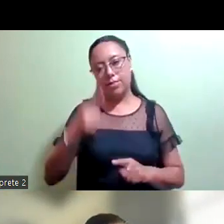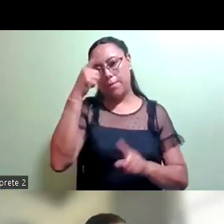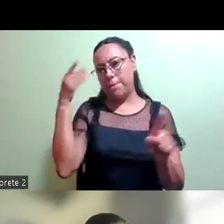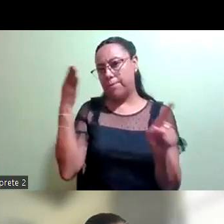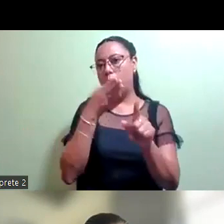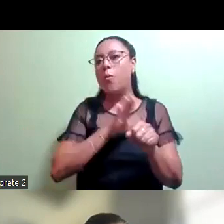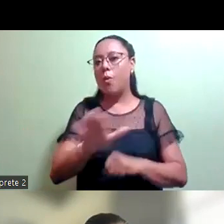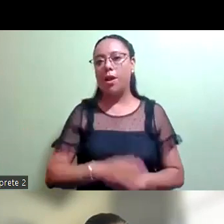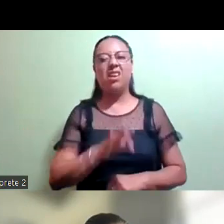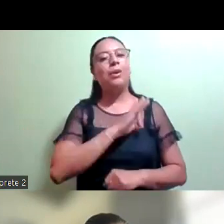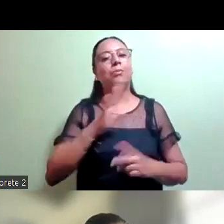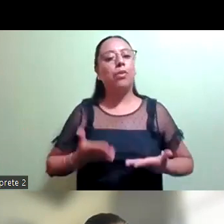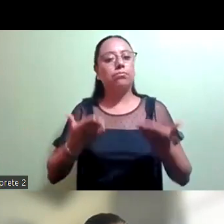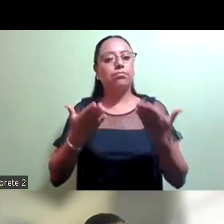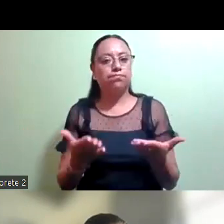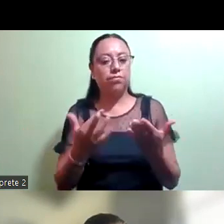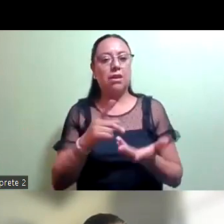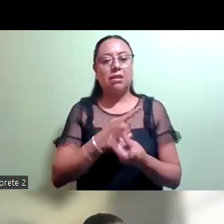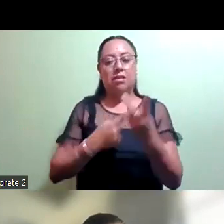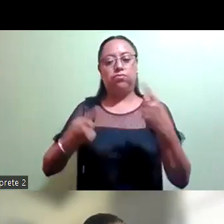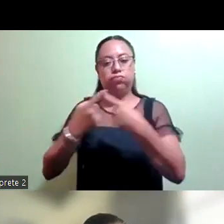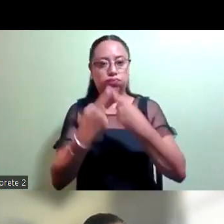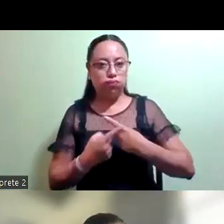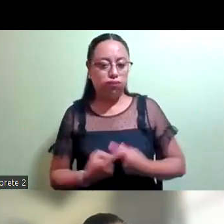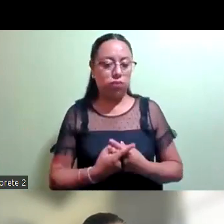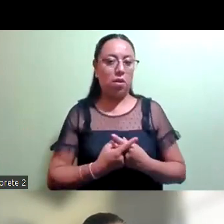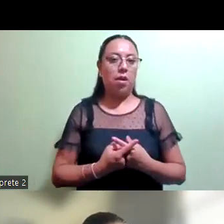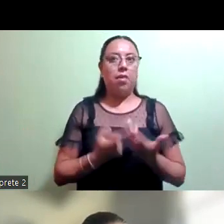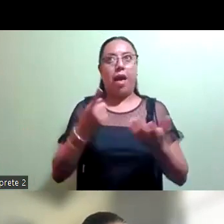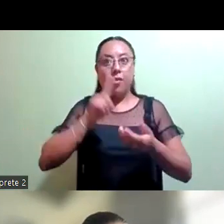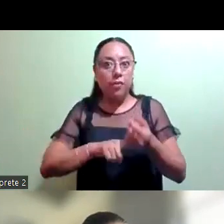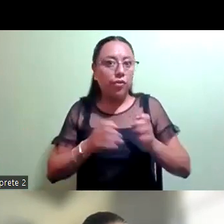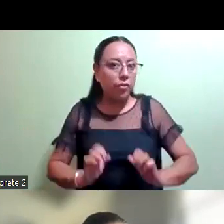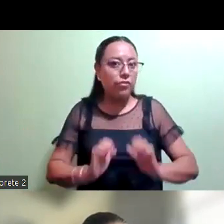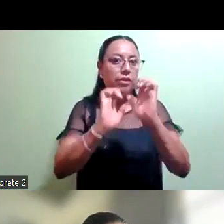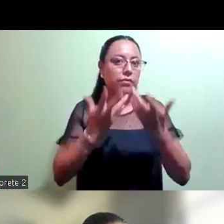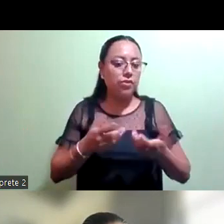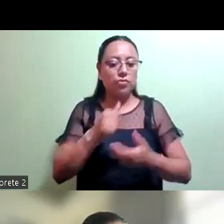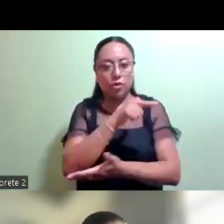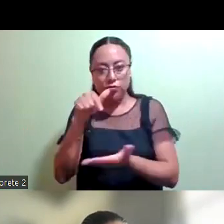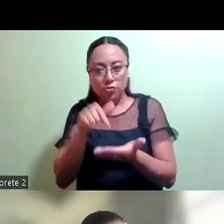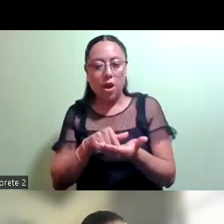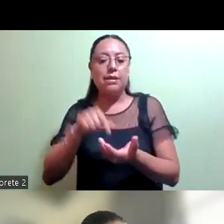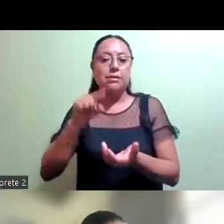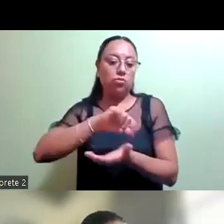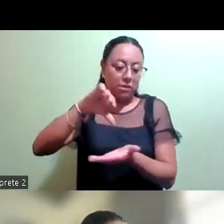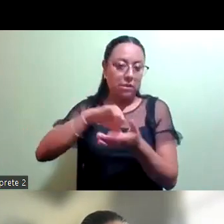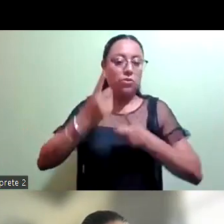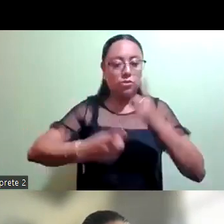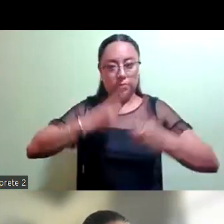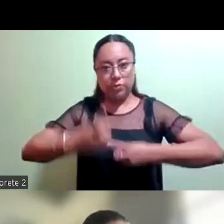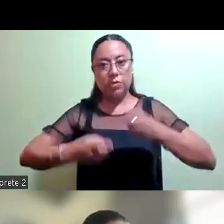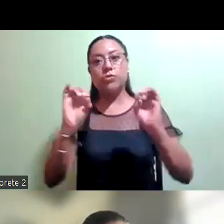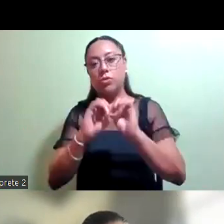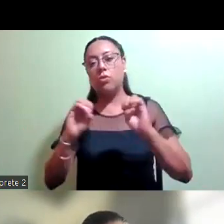diversas irregularidades físicas y administrativas manifestadas por los usuarios en dichos centros deportivos. Suscrita